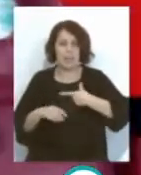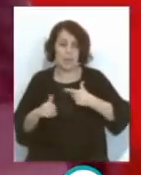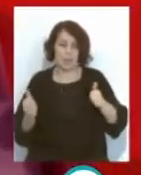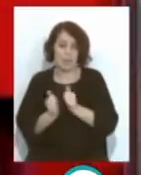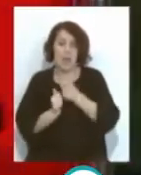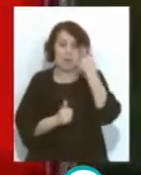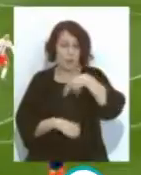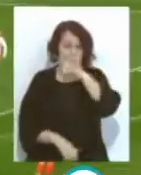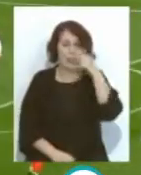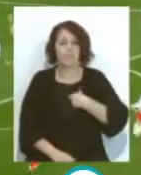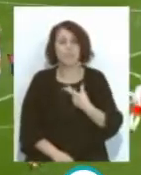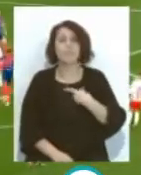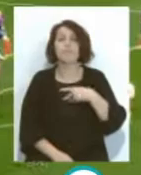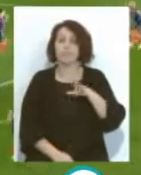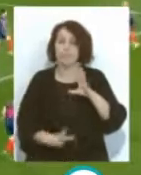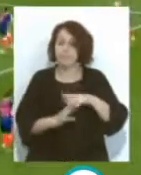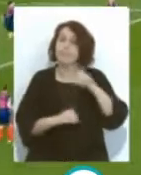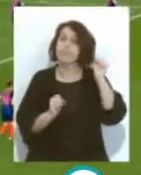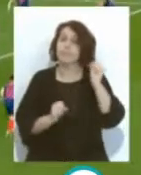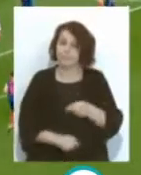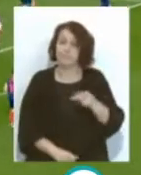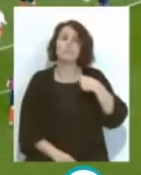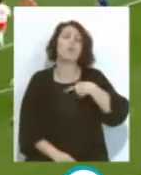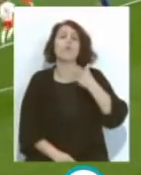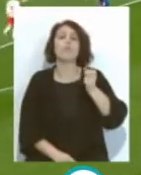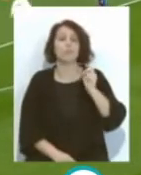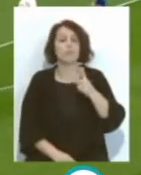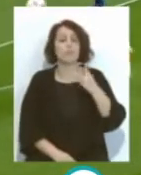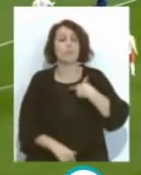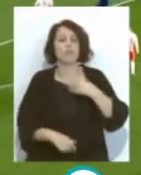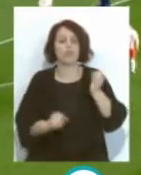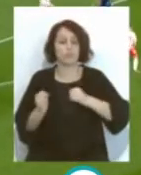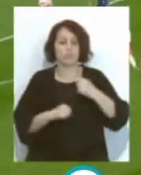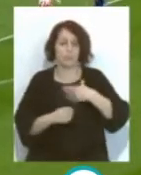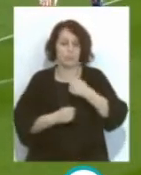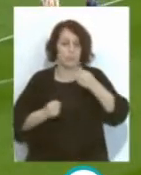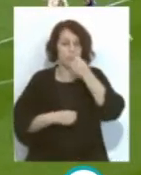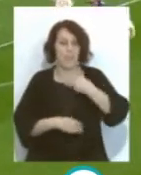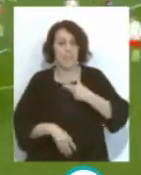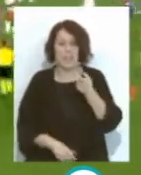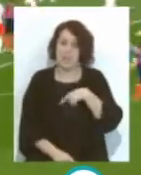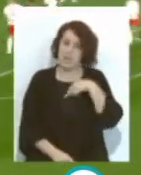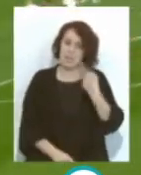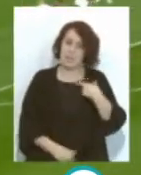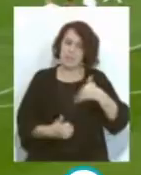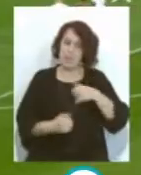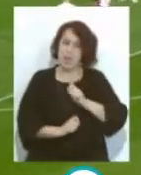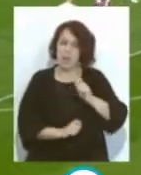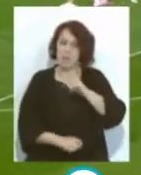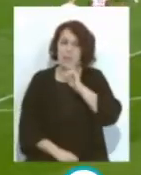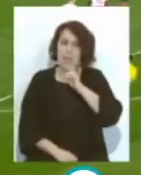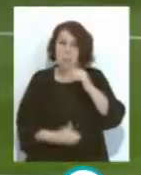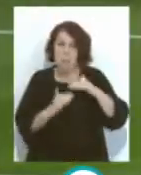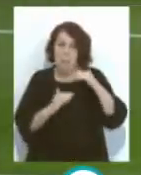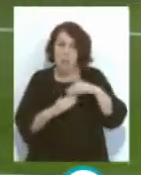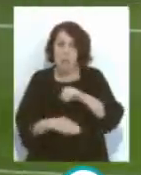Totalmente Estaba haciendo También un gran Torneo Copero Y se lo puso Muy difícil Al conjunto De Lopetegui Por la mínima Se